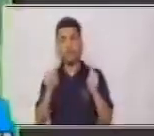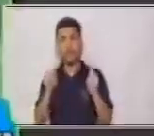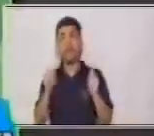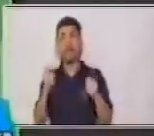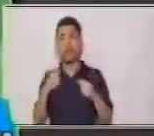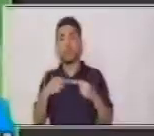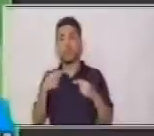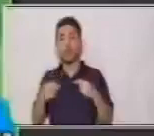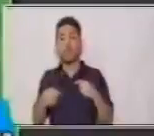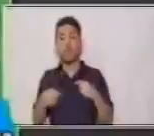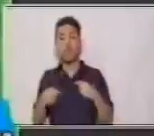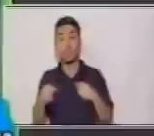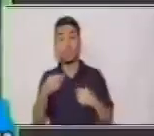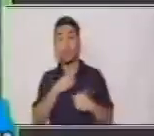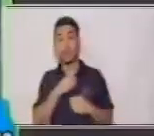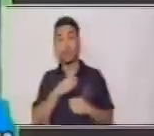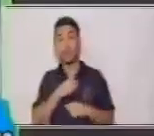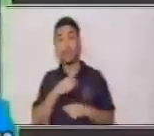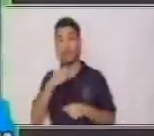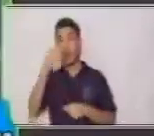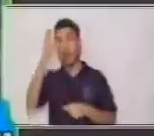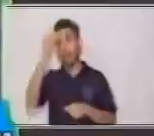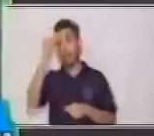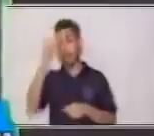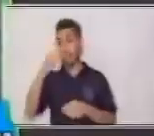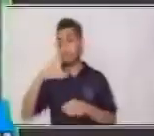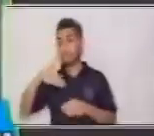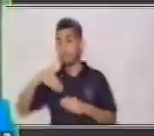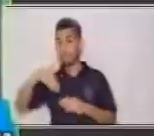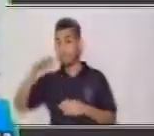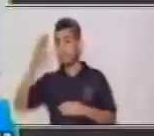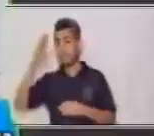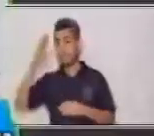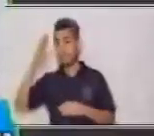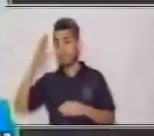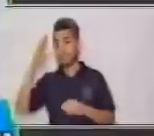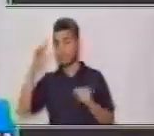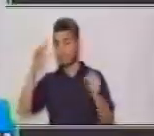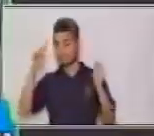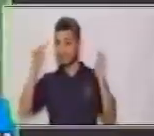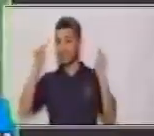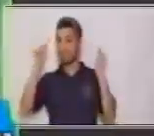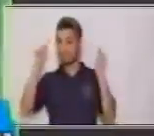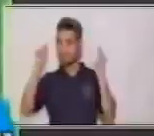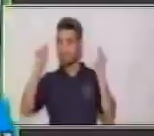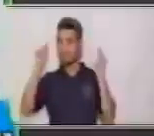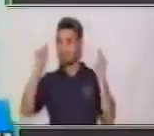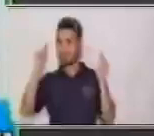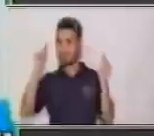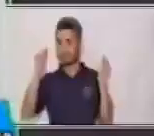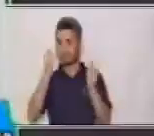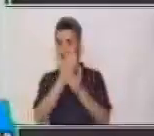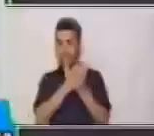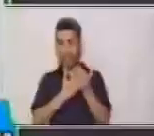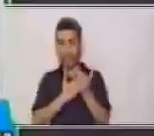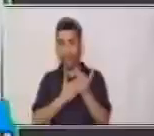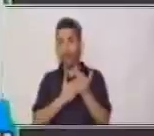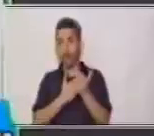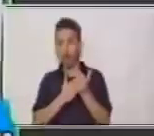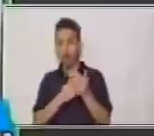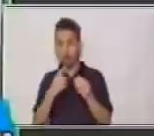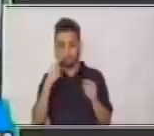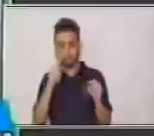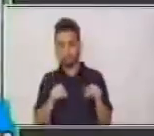aprender con mayor eficacia algún contenido.